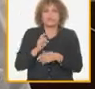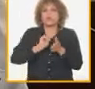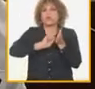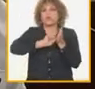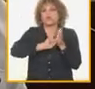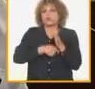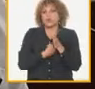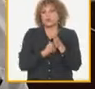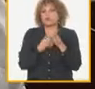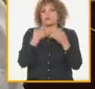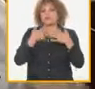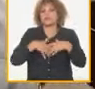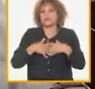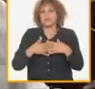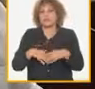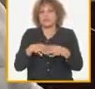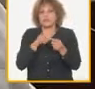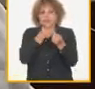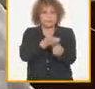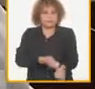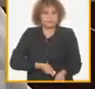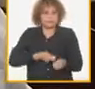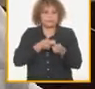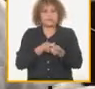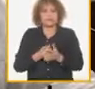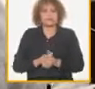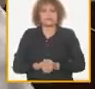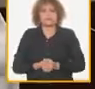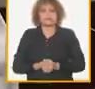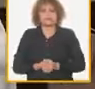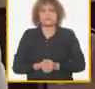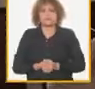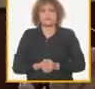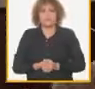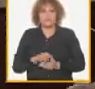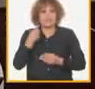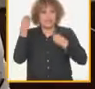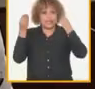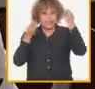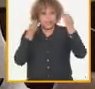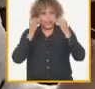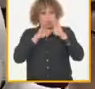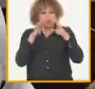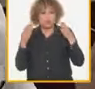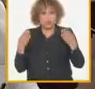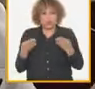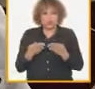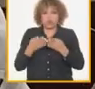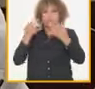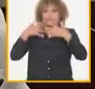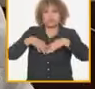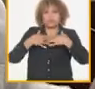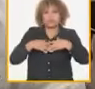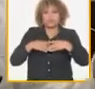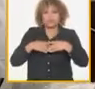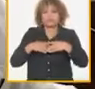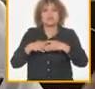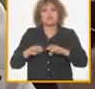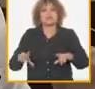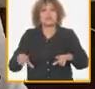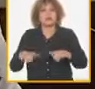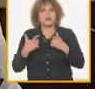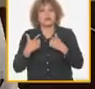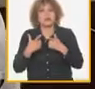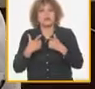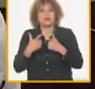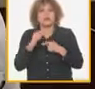las producciones agropecuarias y si analizamos los resultados productivos que es lo que realmente nos hace falta hoy no se cumplen en estos